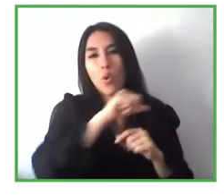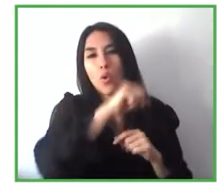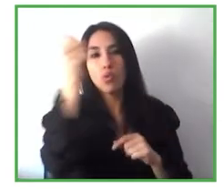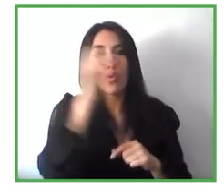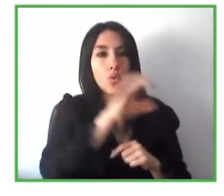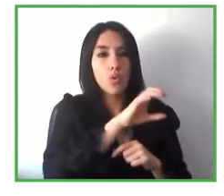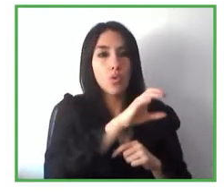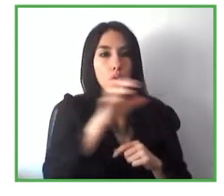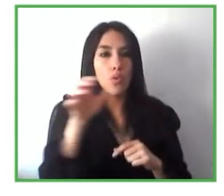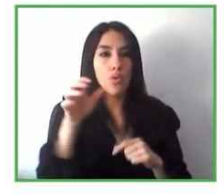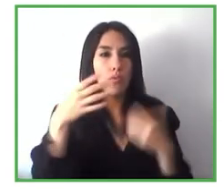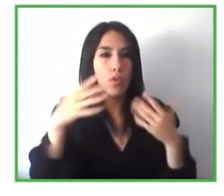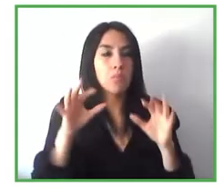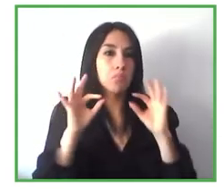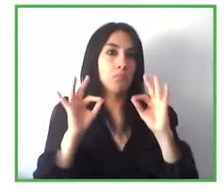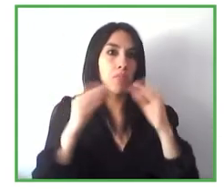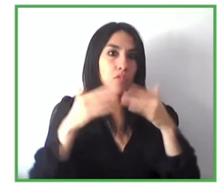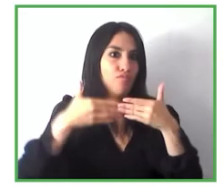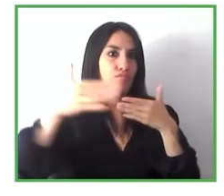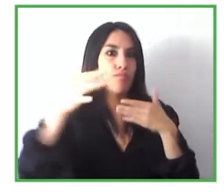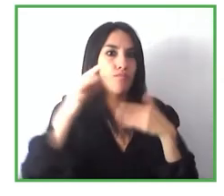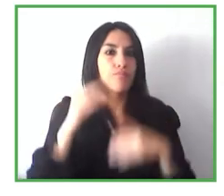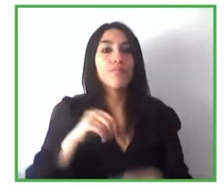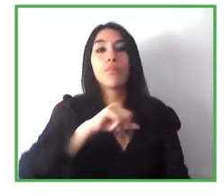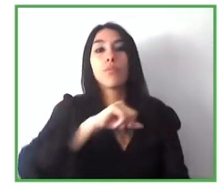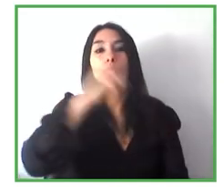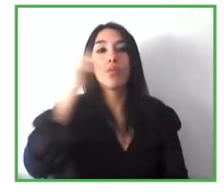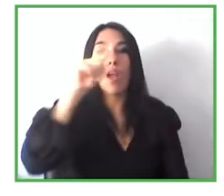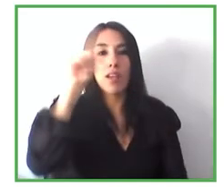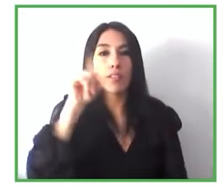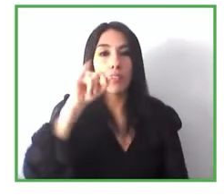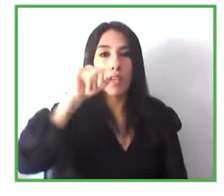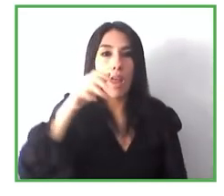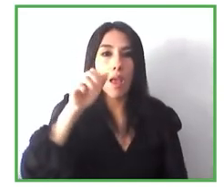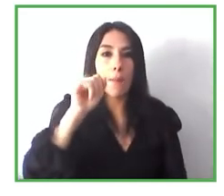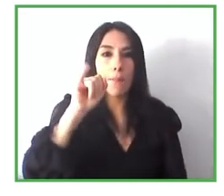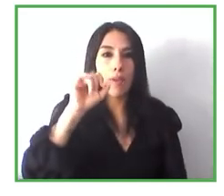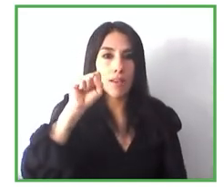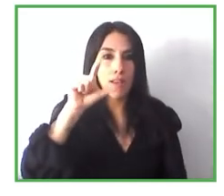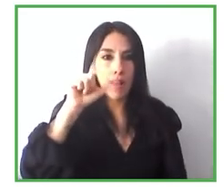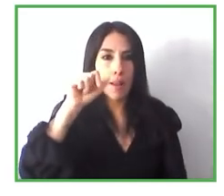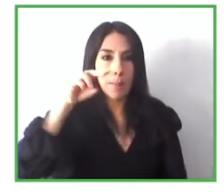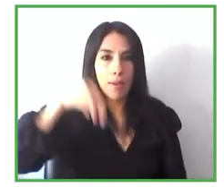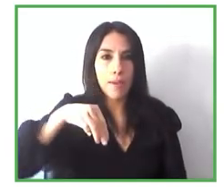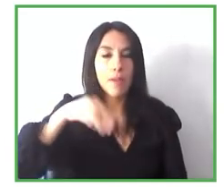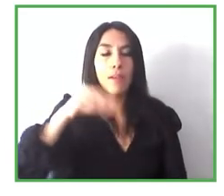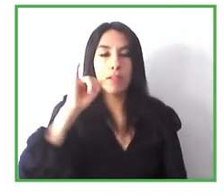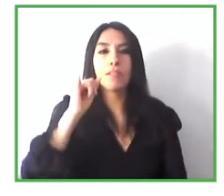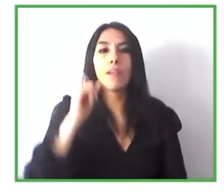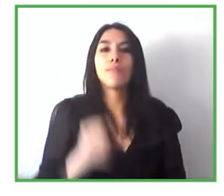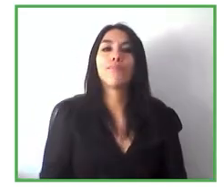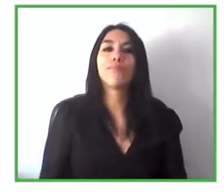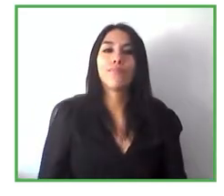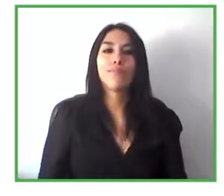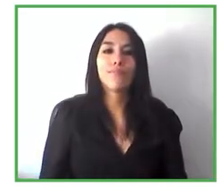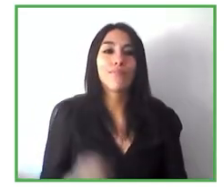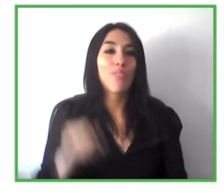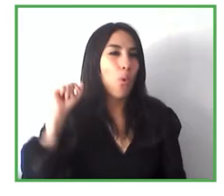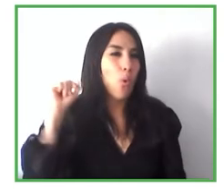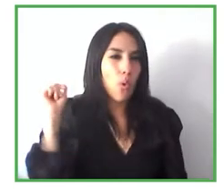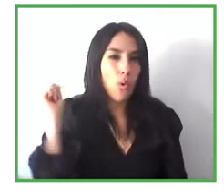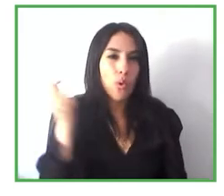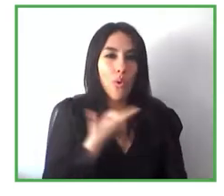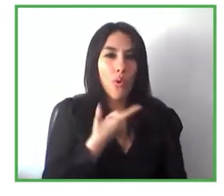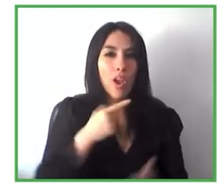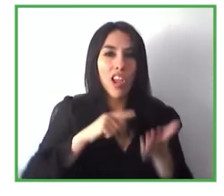ahora una pregunta para Jaisiel si Jaisiel de todas las de todas las tecnologías o de relacionado con las